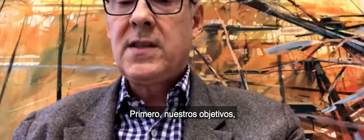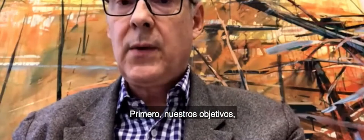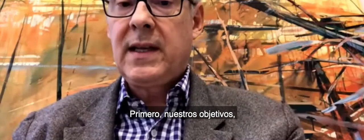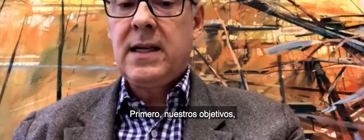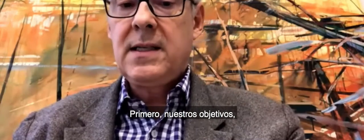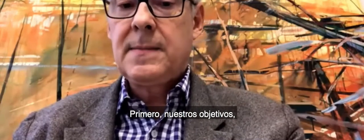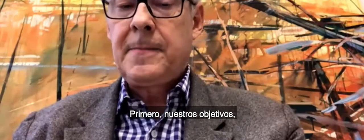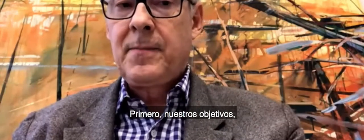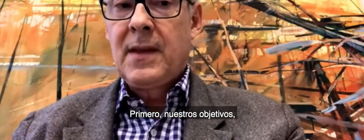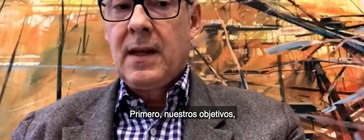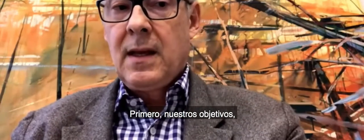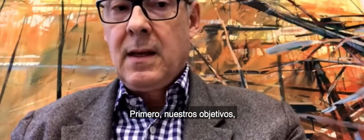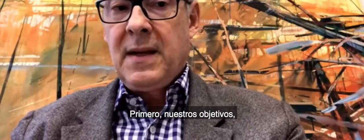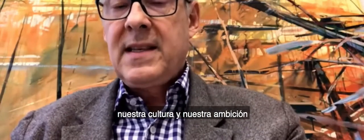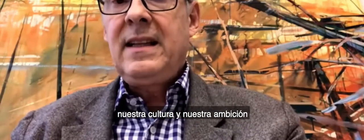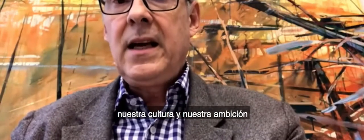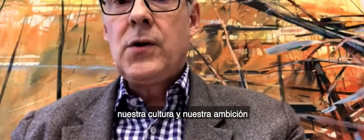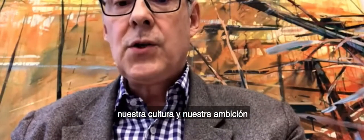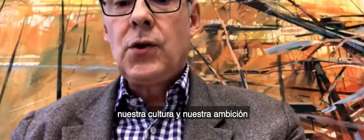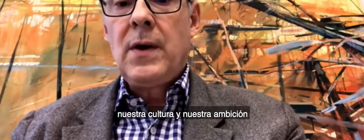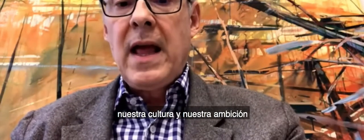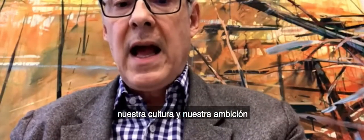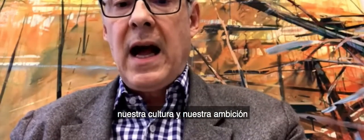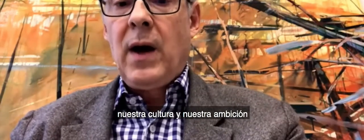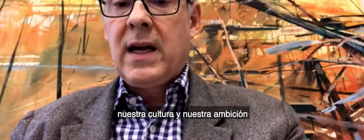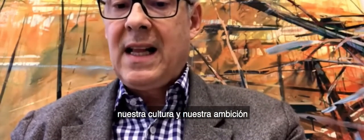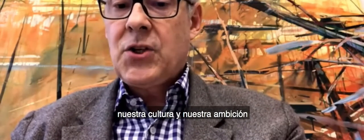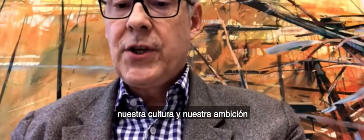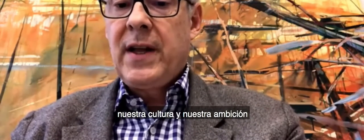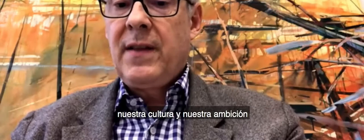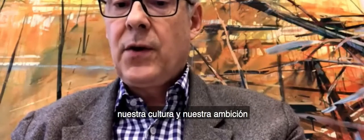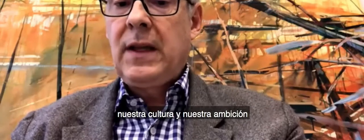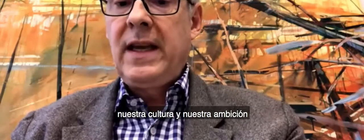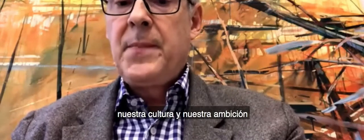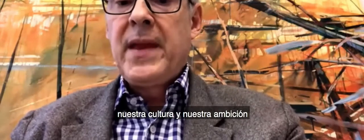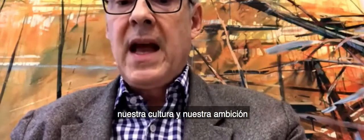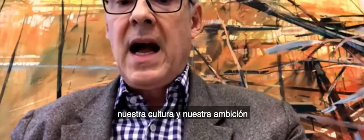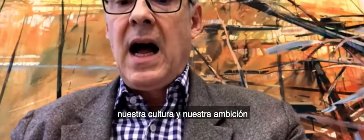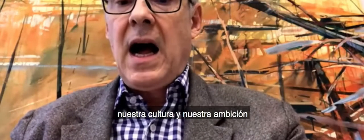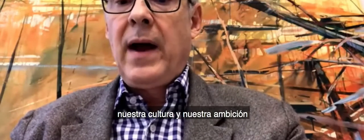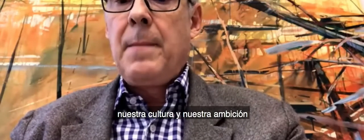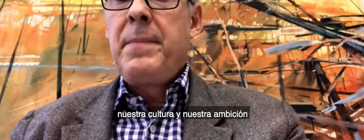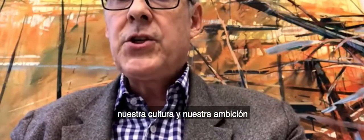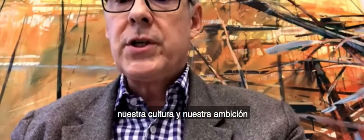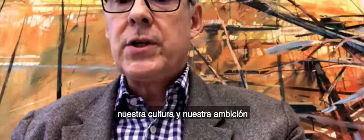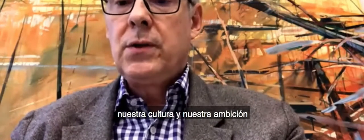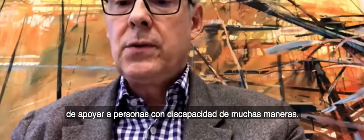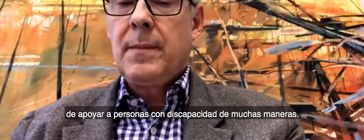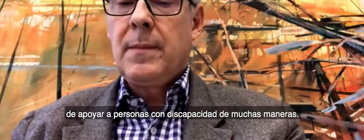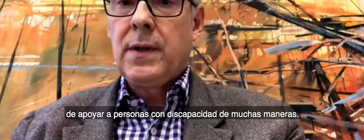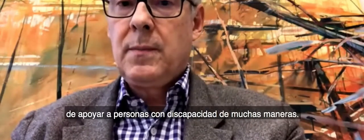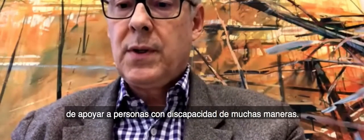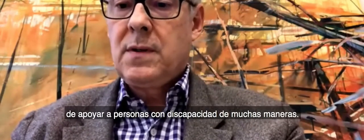First, our targets, but secondly, also our culture and thirdly, our ambition